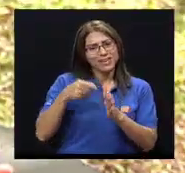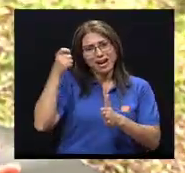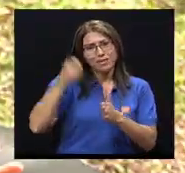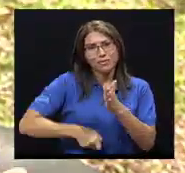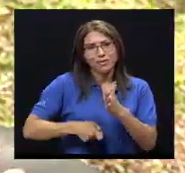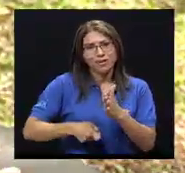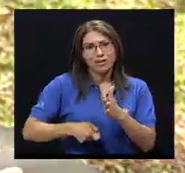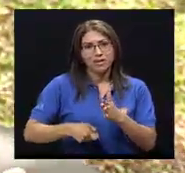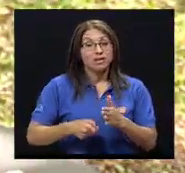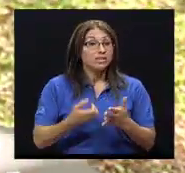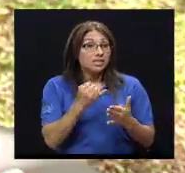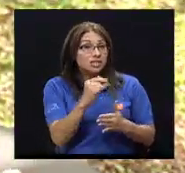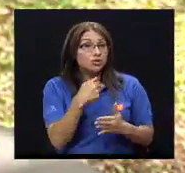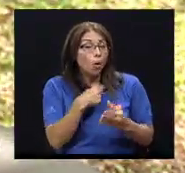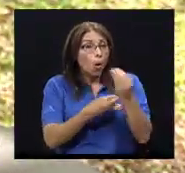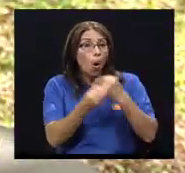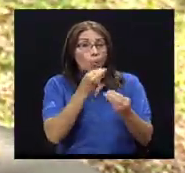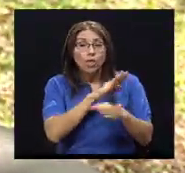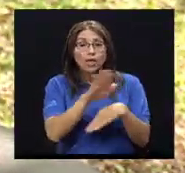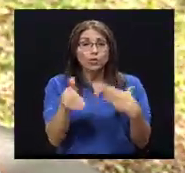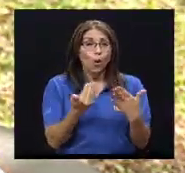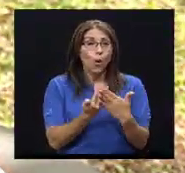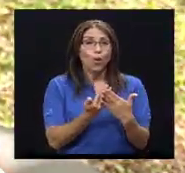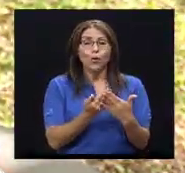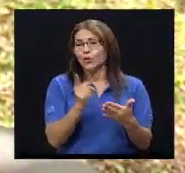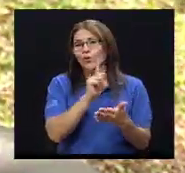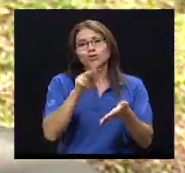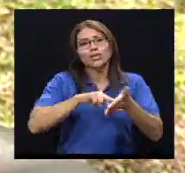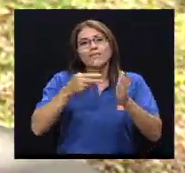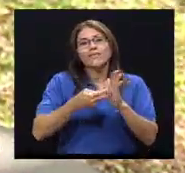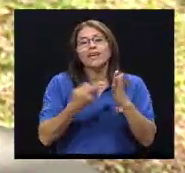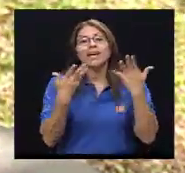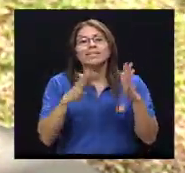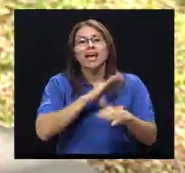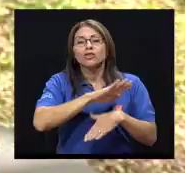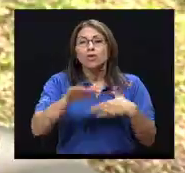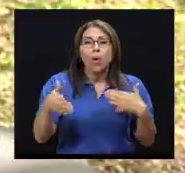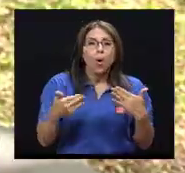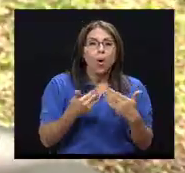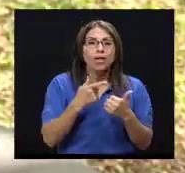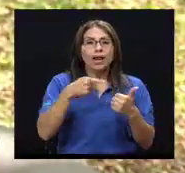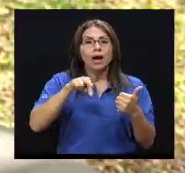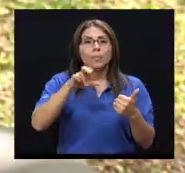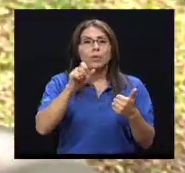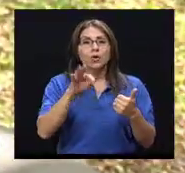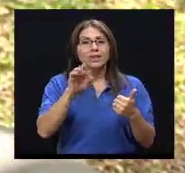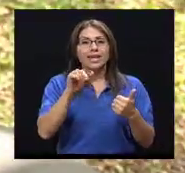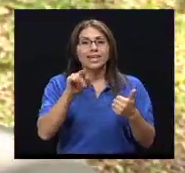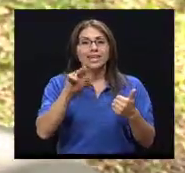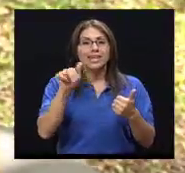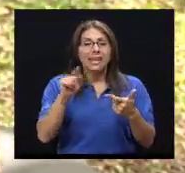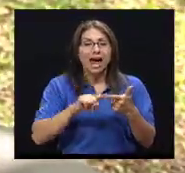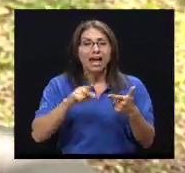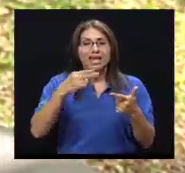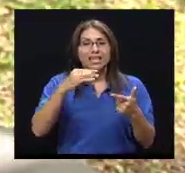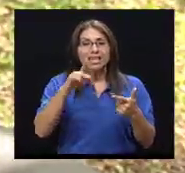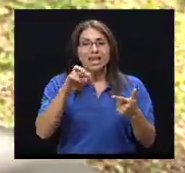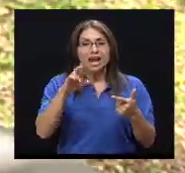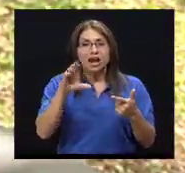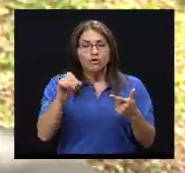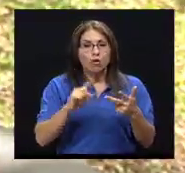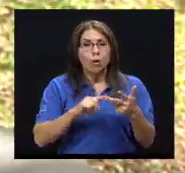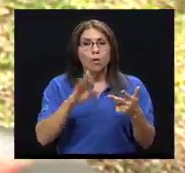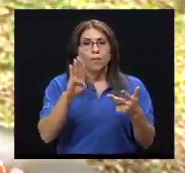ya porque yo como de todo, no significa que estoy obteniendo toda la proteína, todo el hierro, toda la B12, todo lo que yo